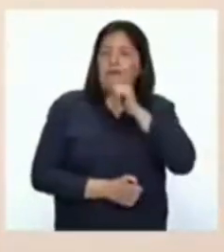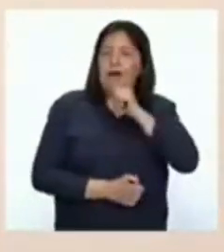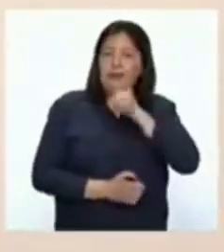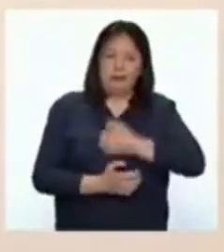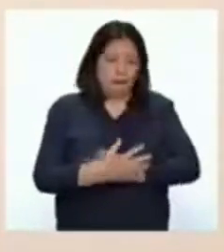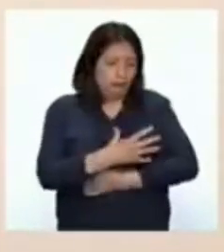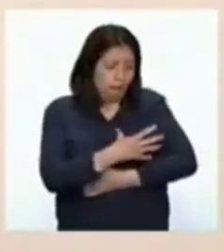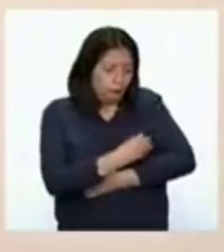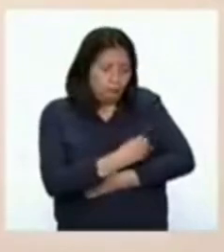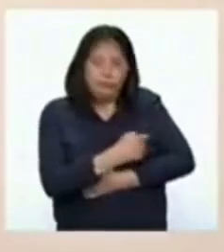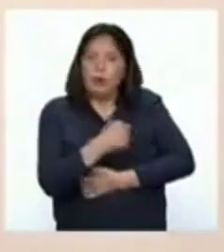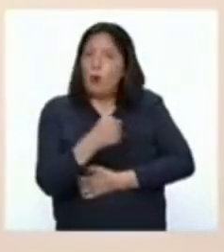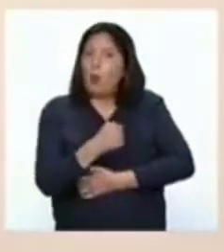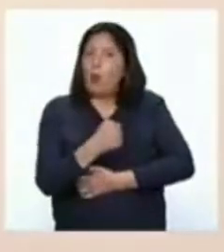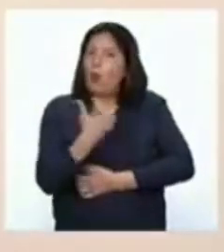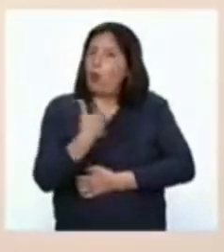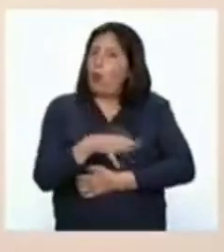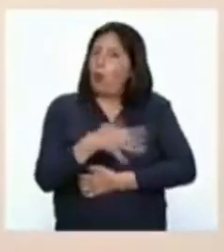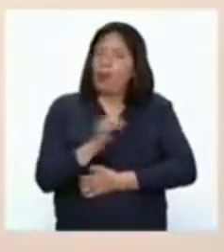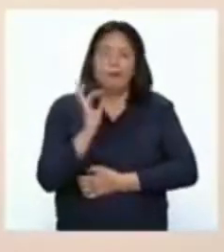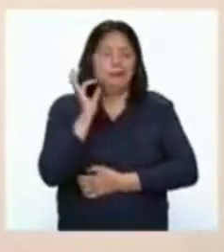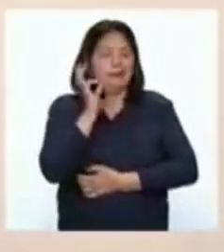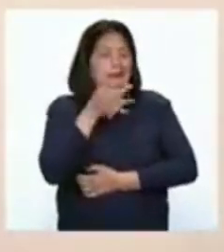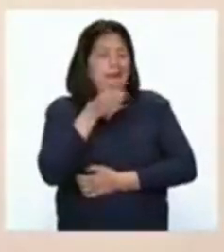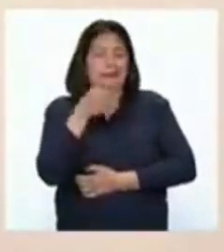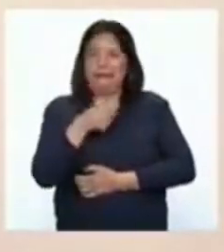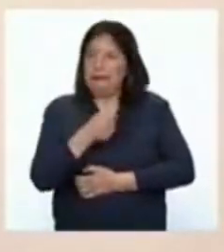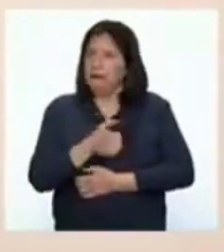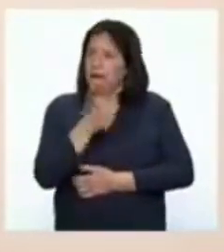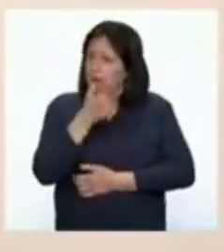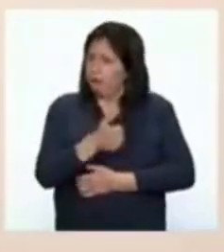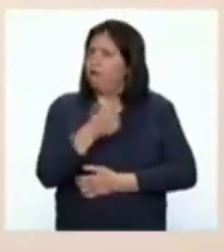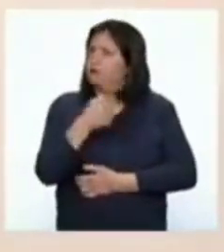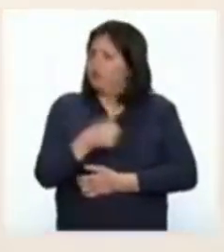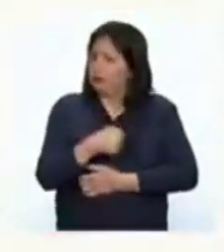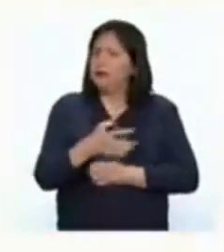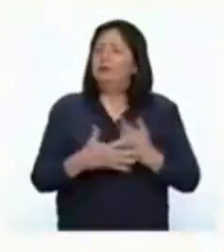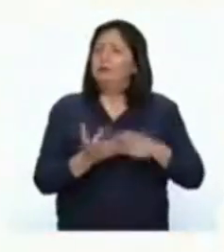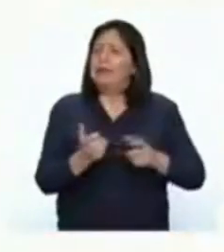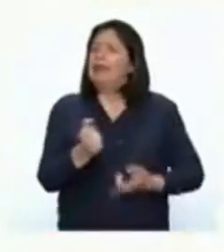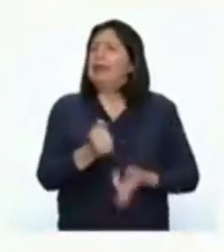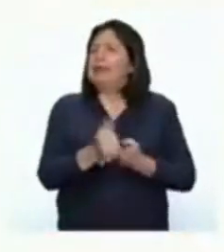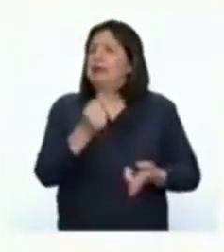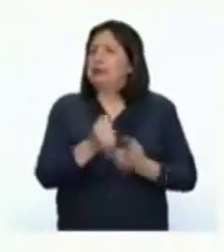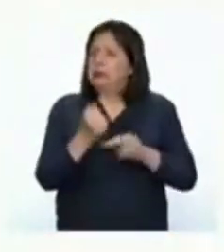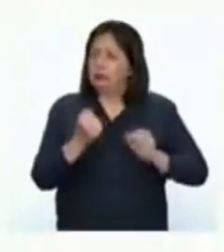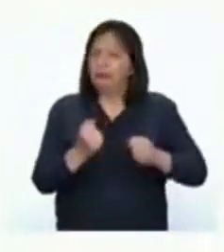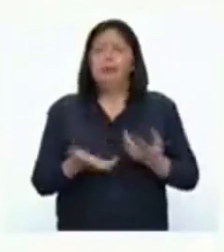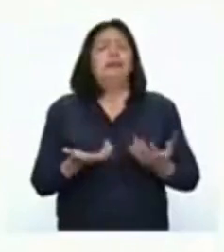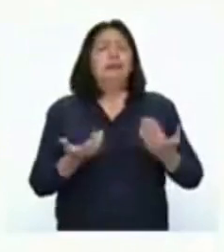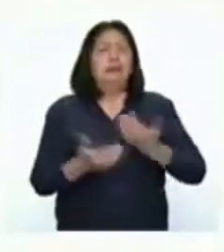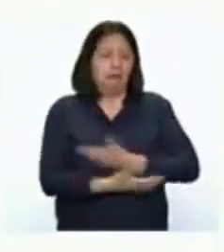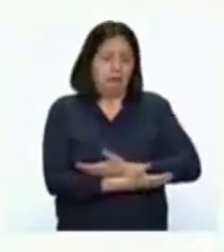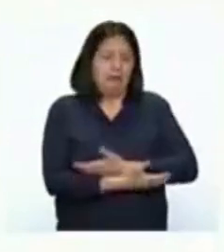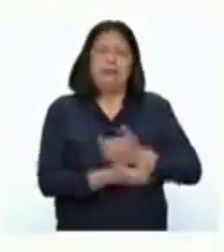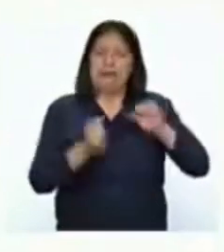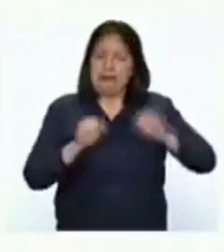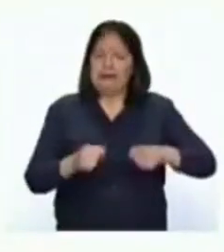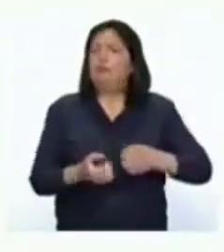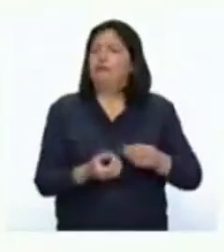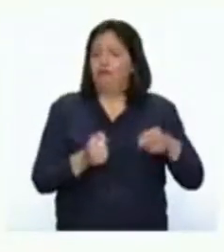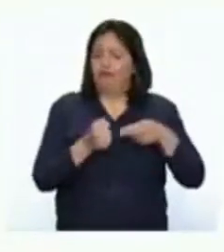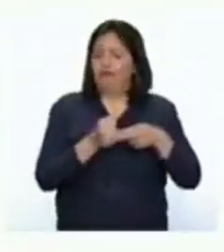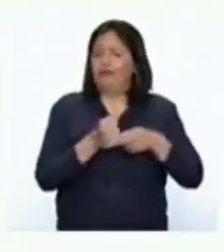la leche materna es un alimento más rico del mundo y tiene la cantidad suficiente para garantizar el hierro de mi recién nacido.